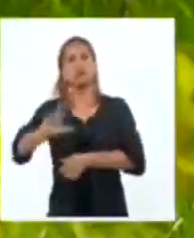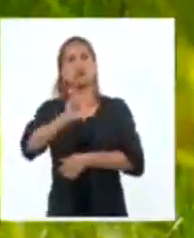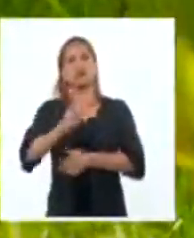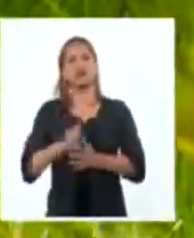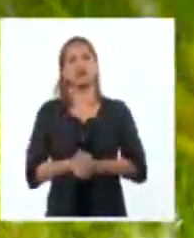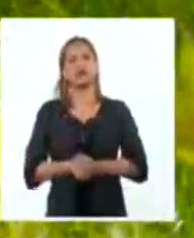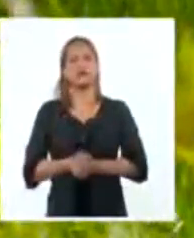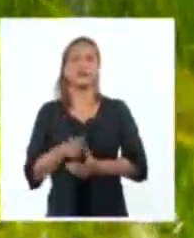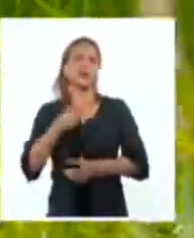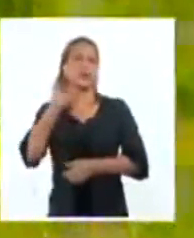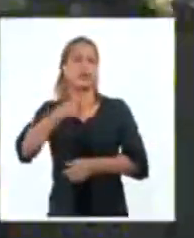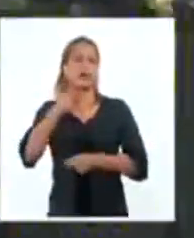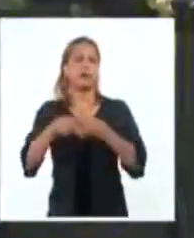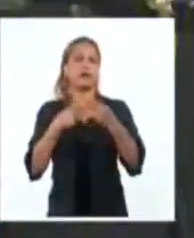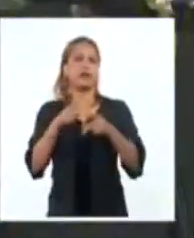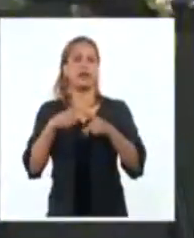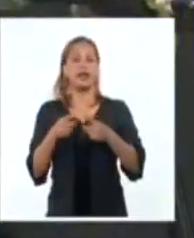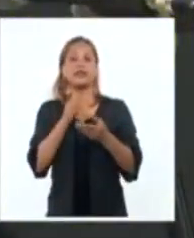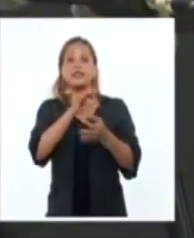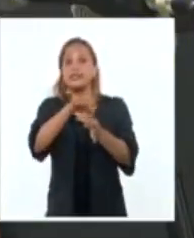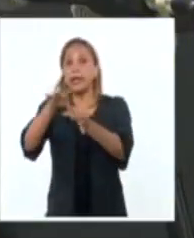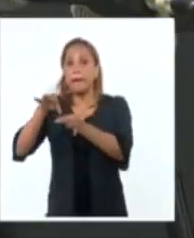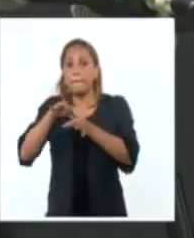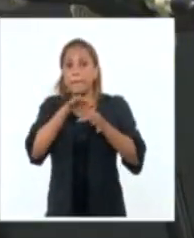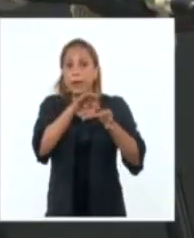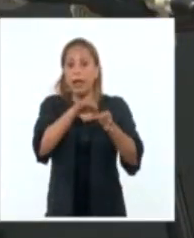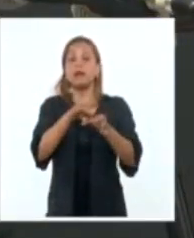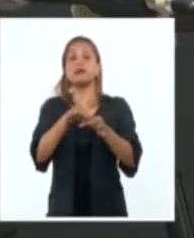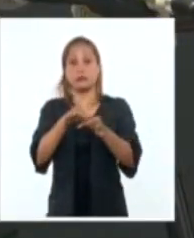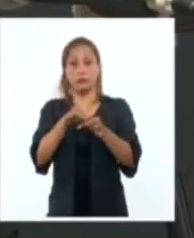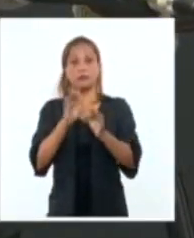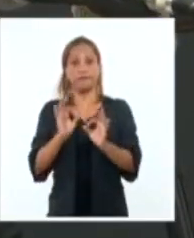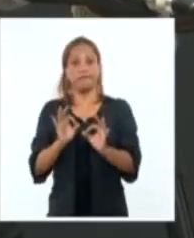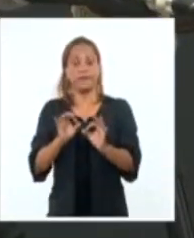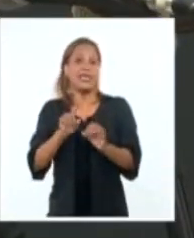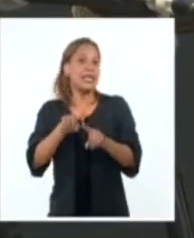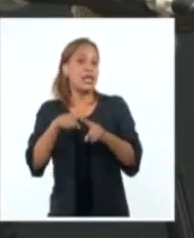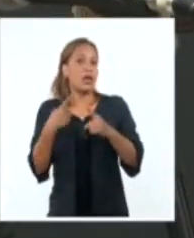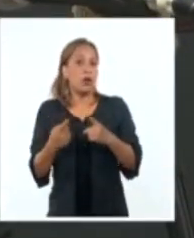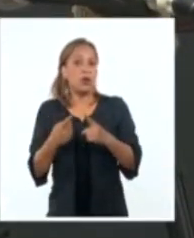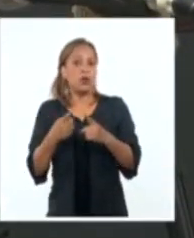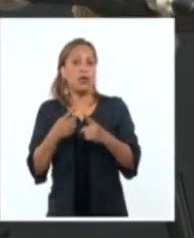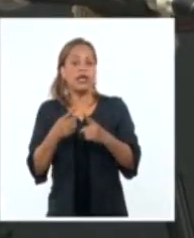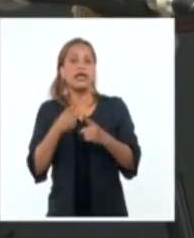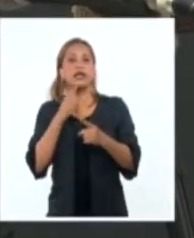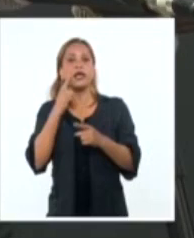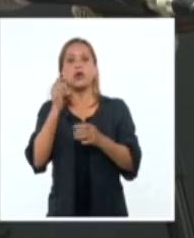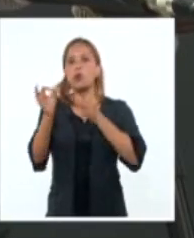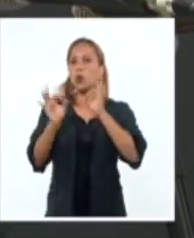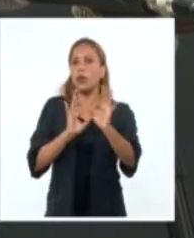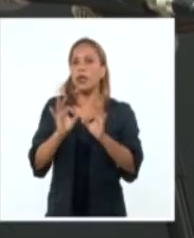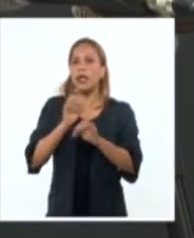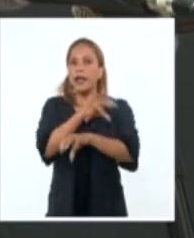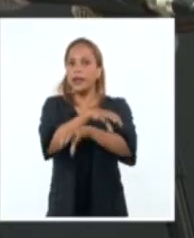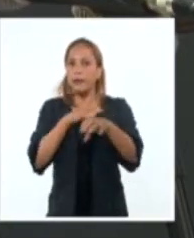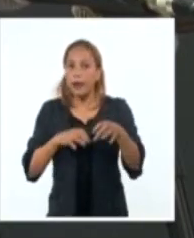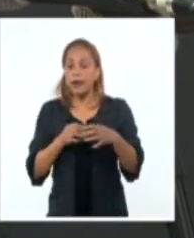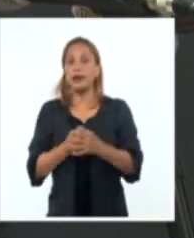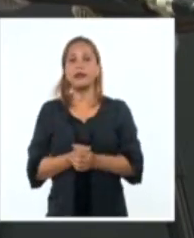Lo que tenemos que hacer es sembrar todo eso. Y además de sembrar, bueno, también la cría de animales, el ganado vacuno,